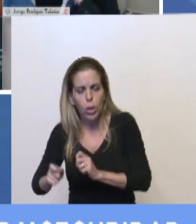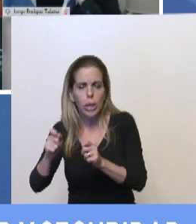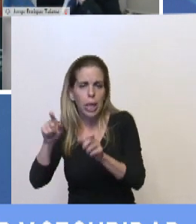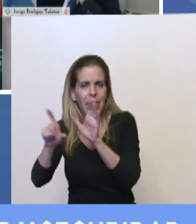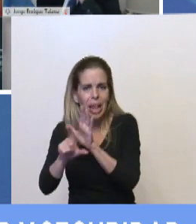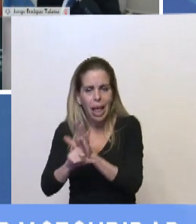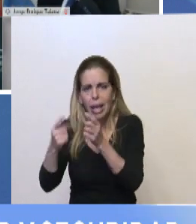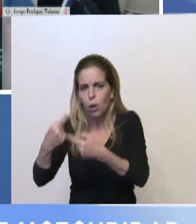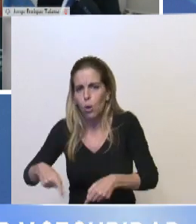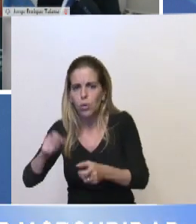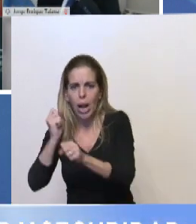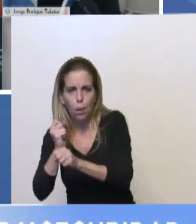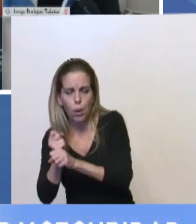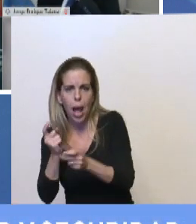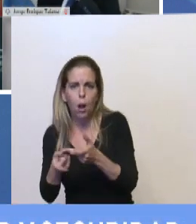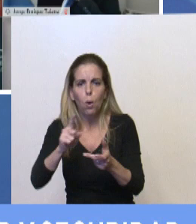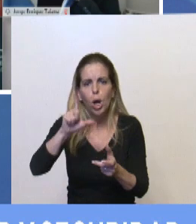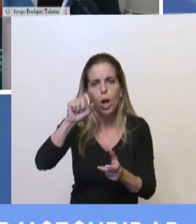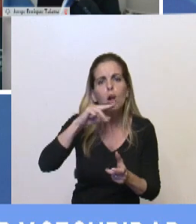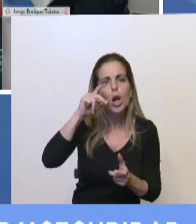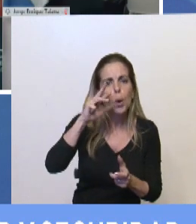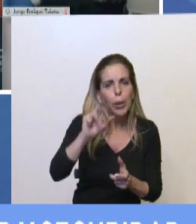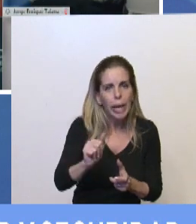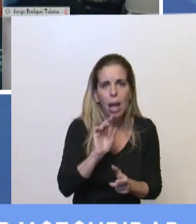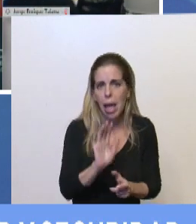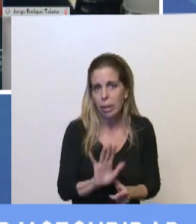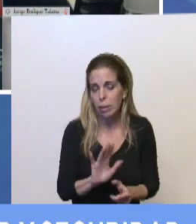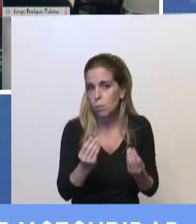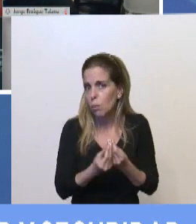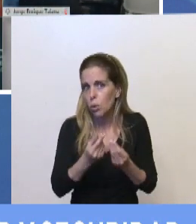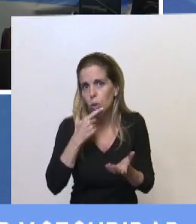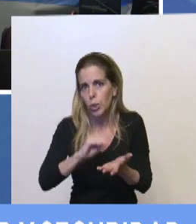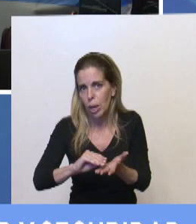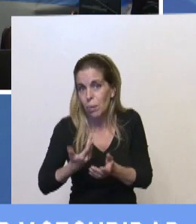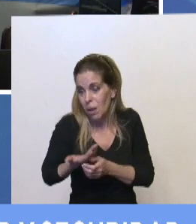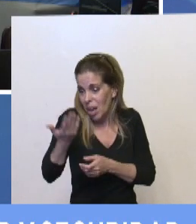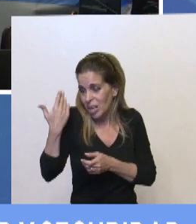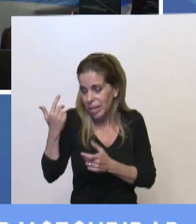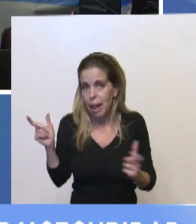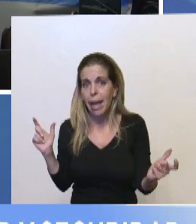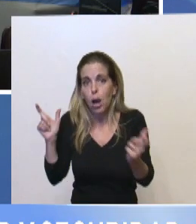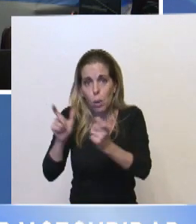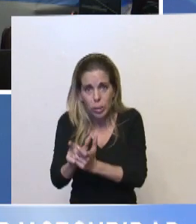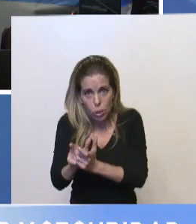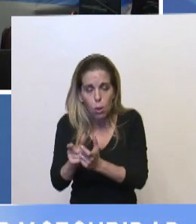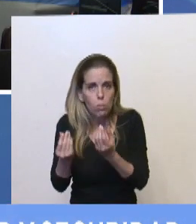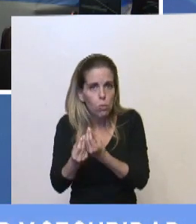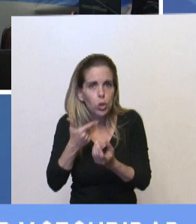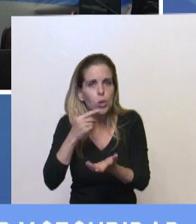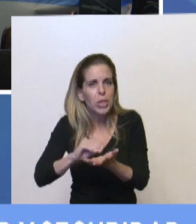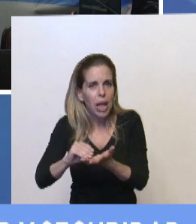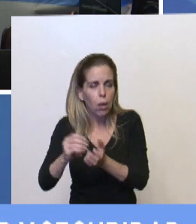escuchado, el senador Lobera, y así muchos senadores que hoy están. Pero ayer no fuimos escuchados. No solamente que no fuimos escuchados,